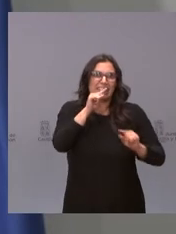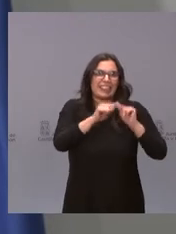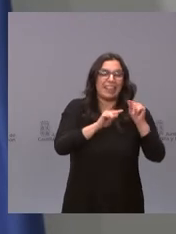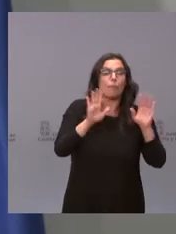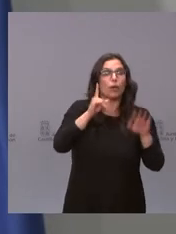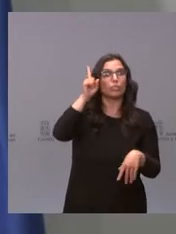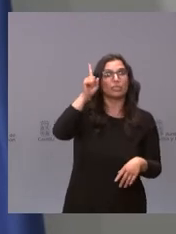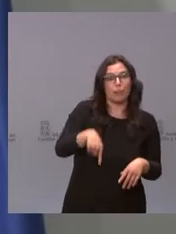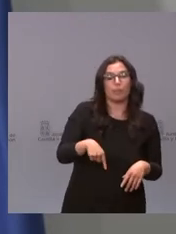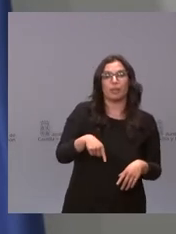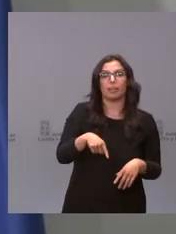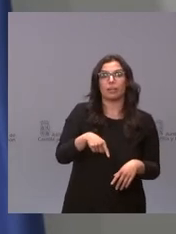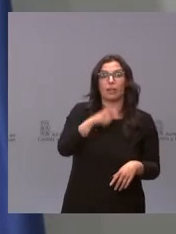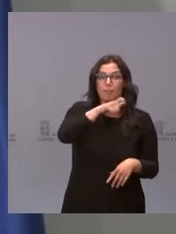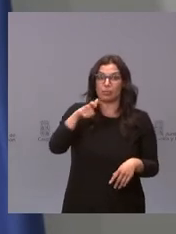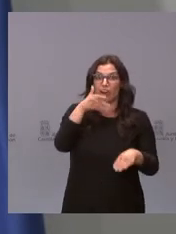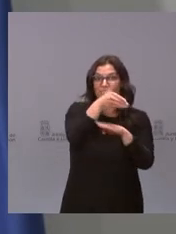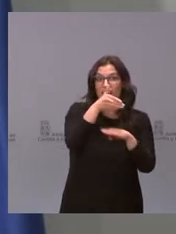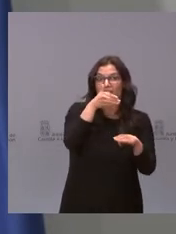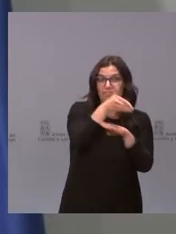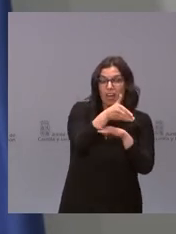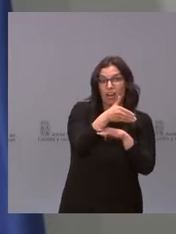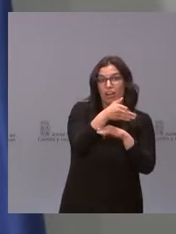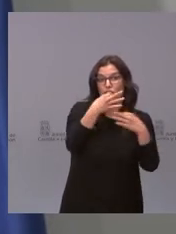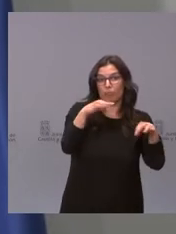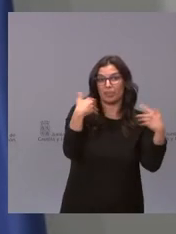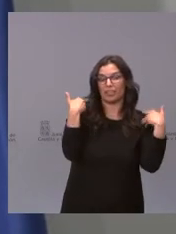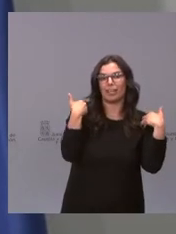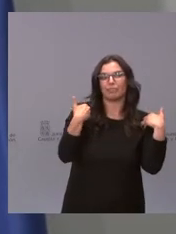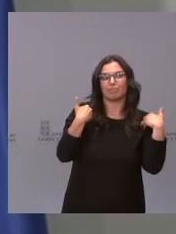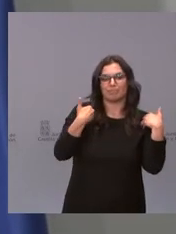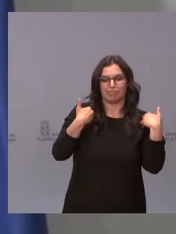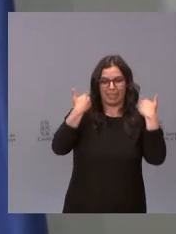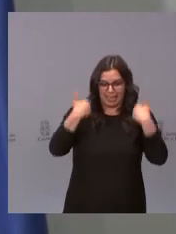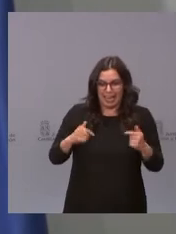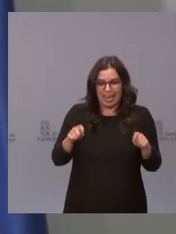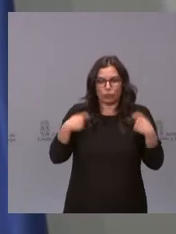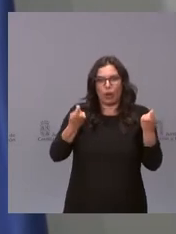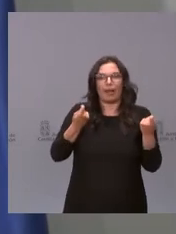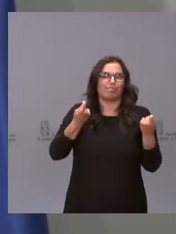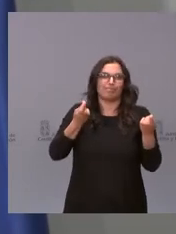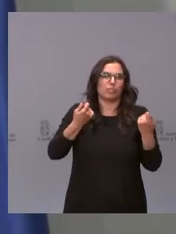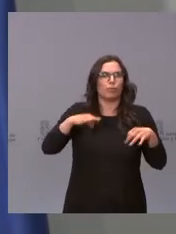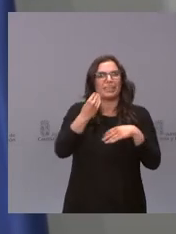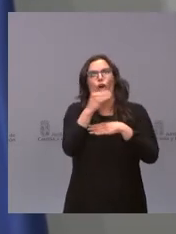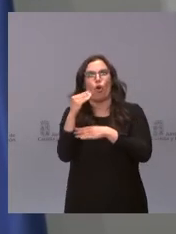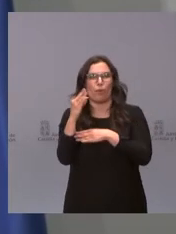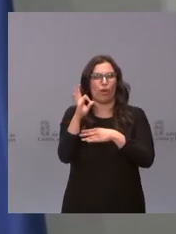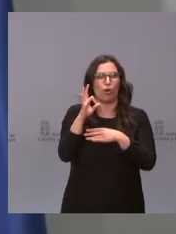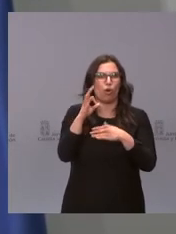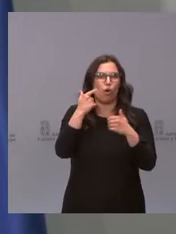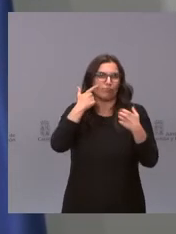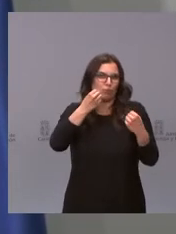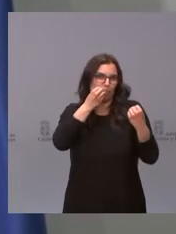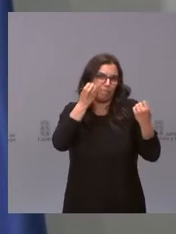que también hay una población que tiene menos riesgo, la población que hace deporte, la población joven, tiene menos